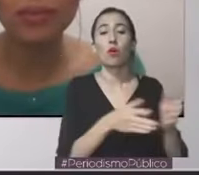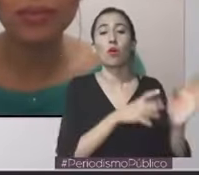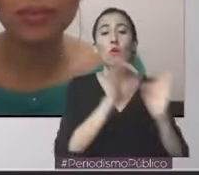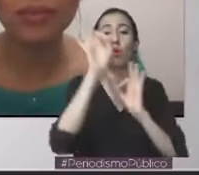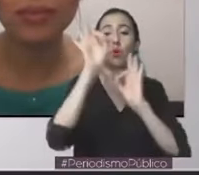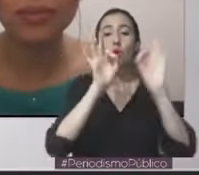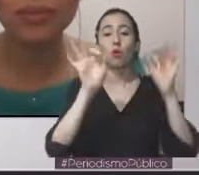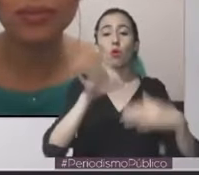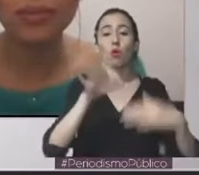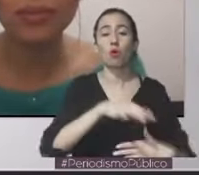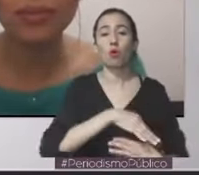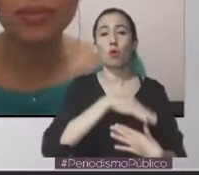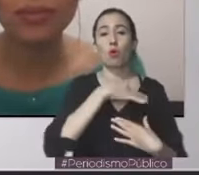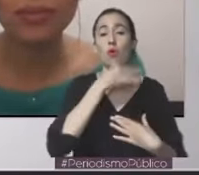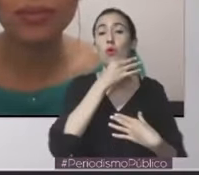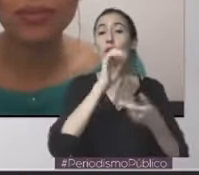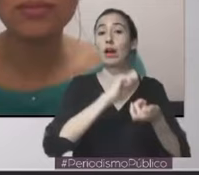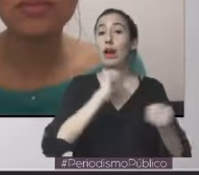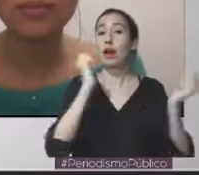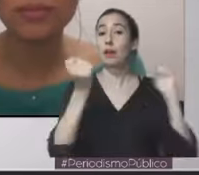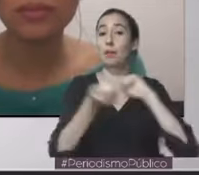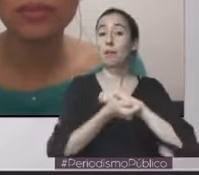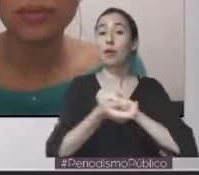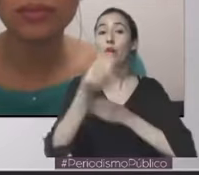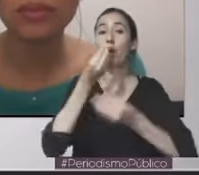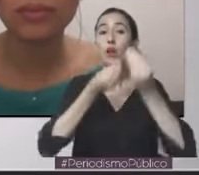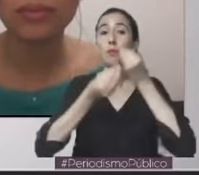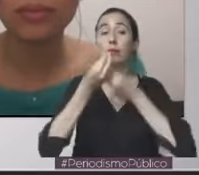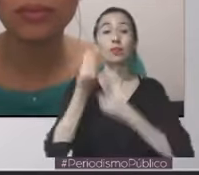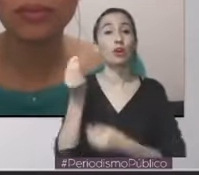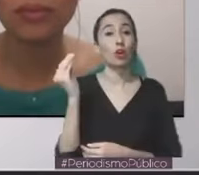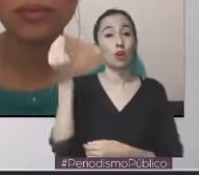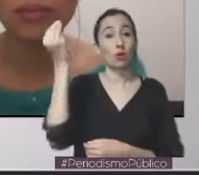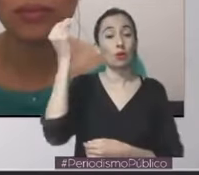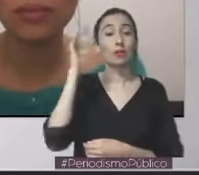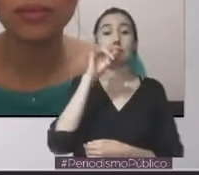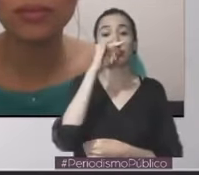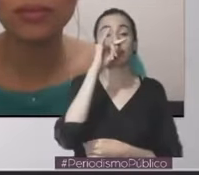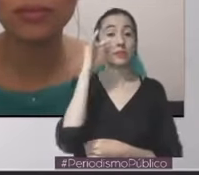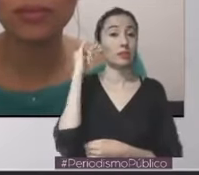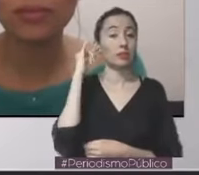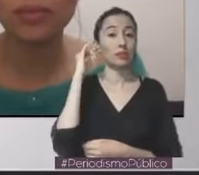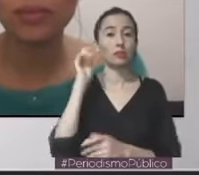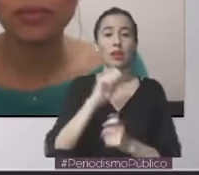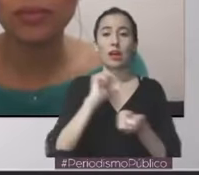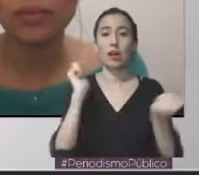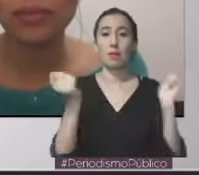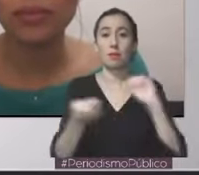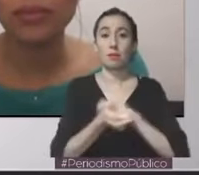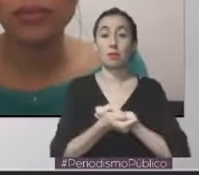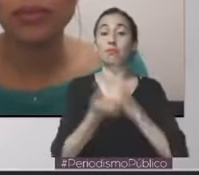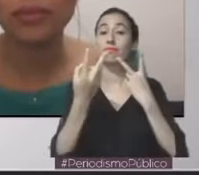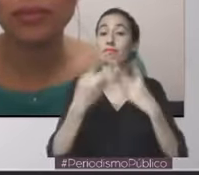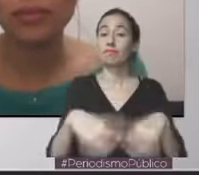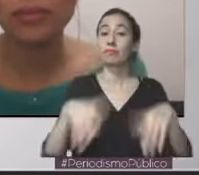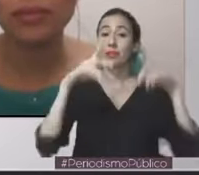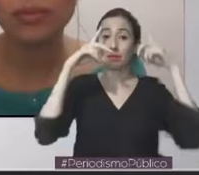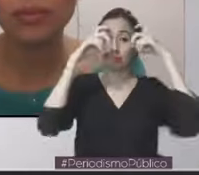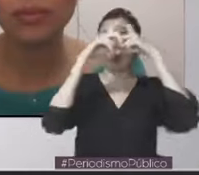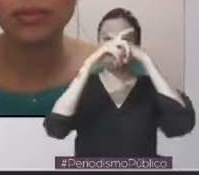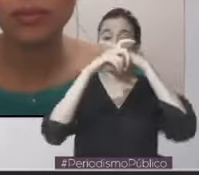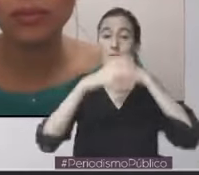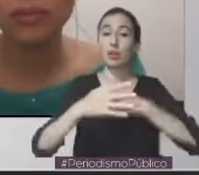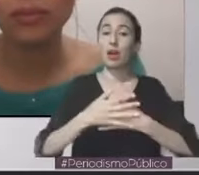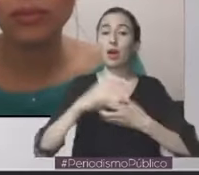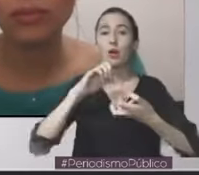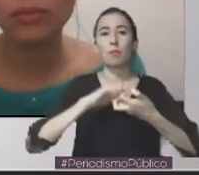modificó los hábitos de alimentación de adolescentes y niños. Esta situación ha provocado además complicaciones en los menores de edad, como